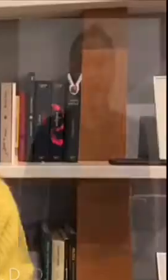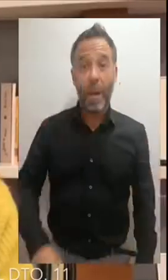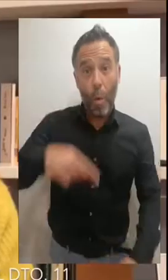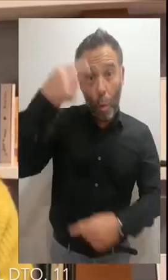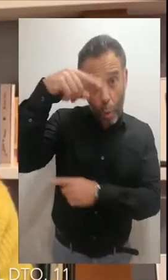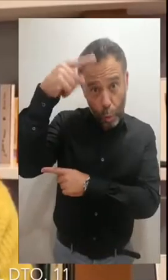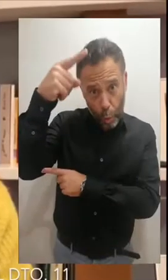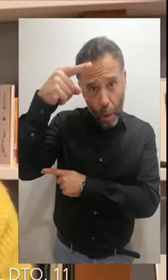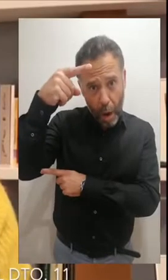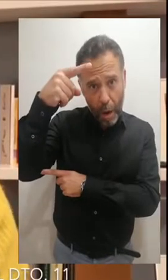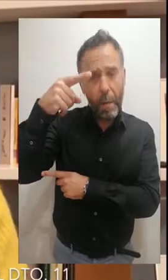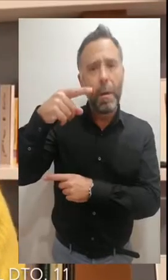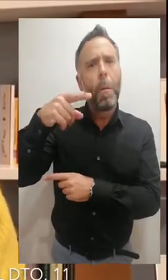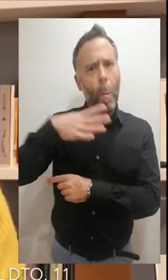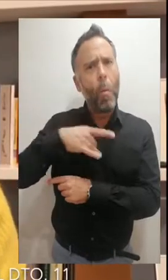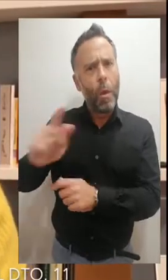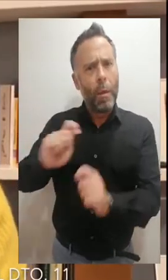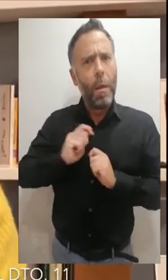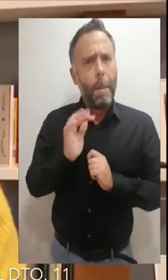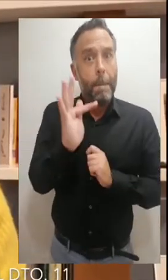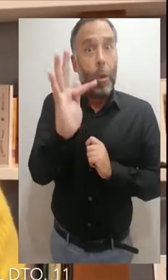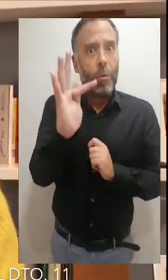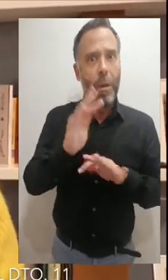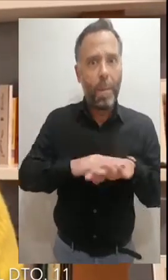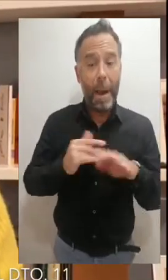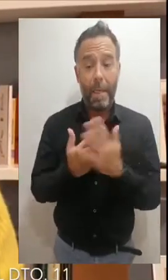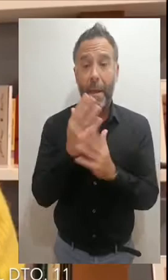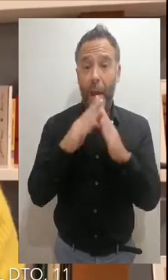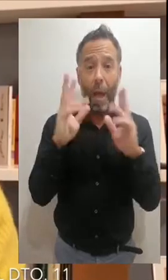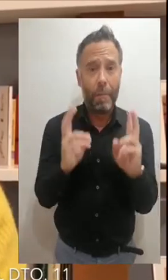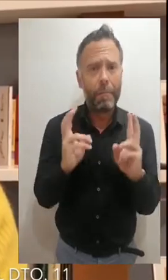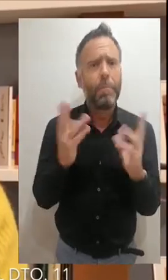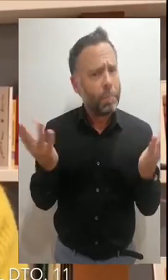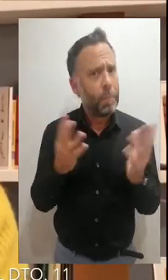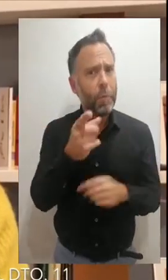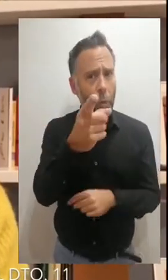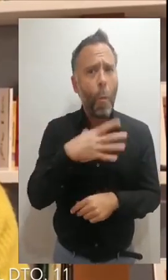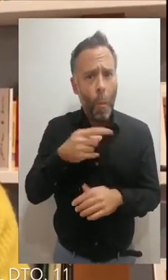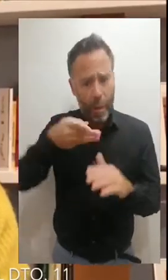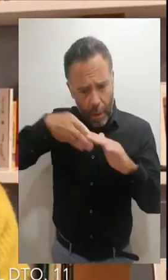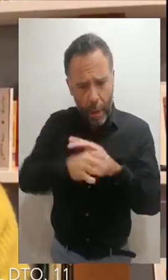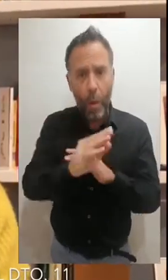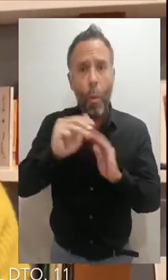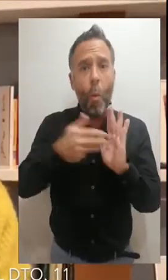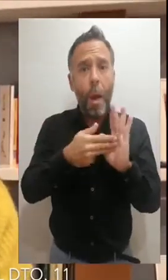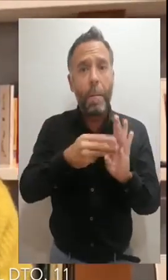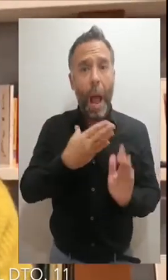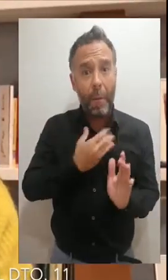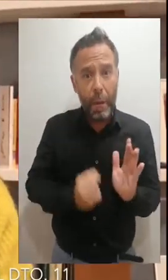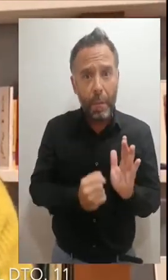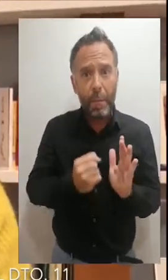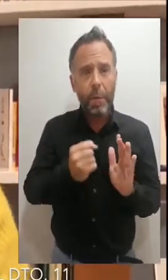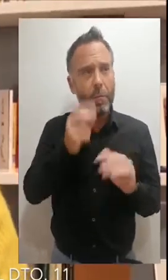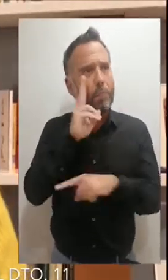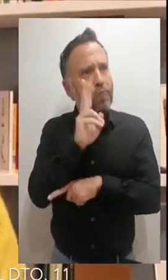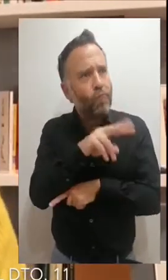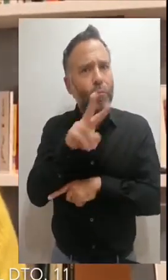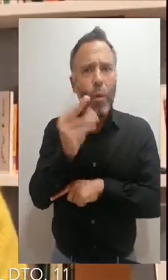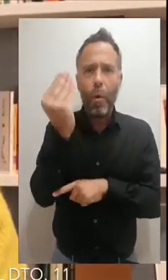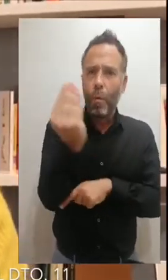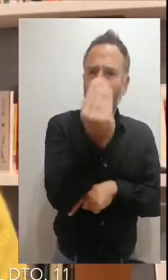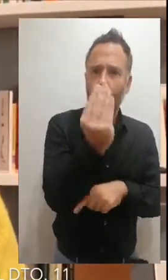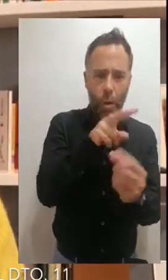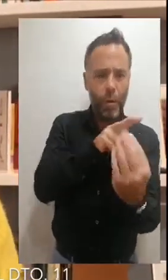La cultura puede ser una salvación estos días y con el hashtag Quédate en Casa podéis encontrar en la web municipal visitas